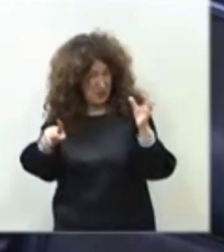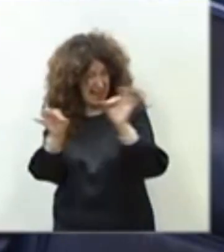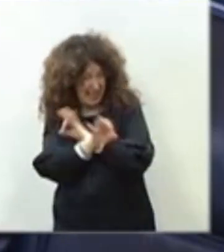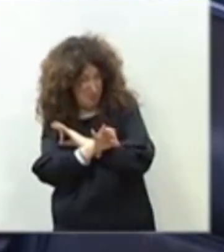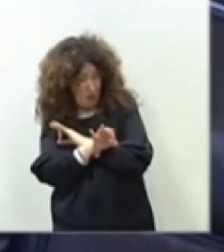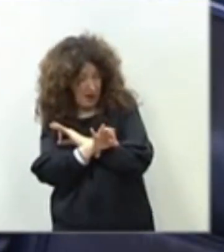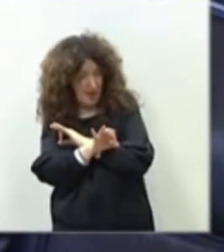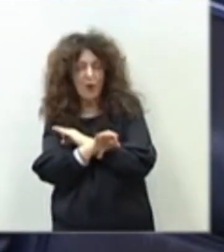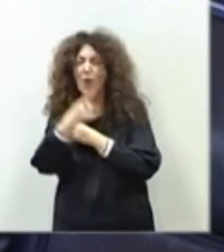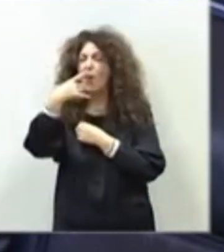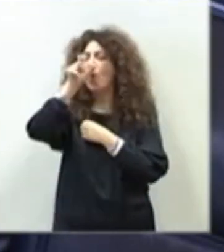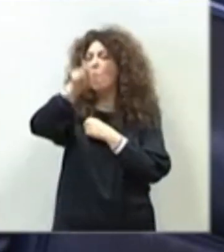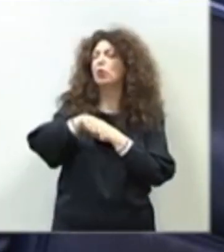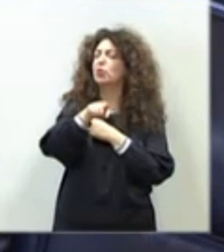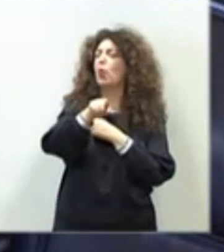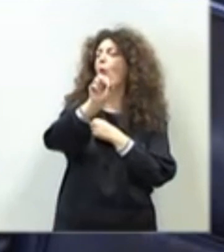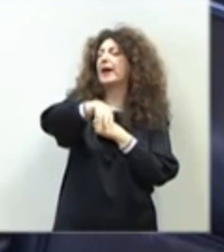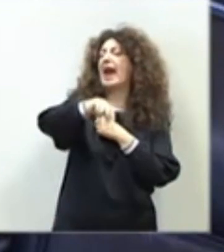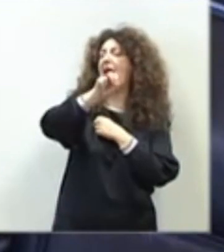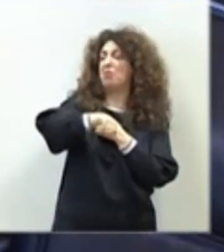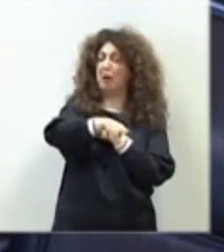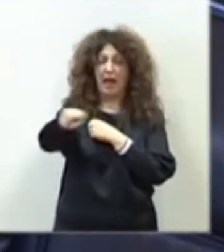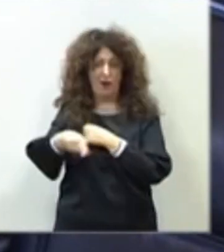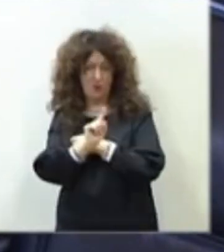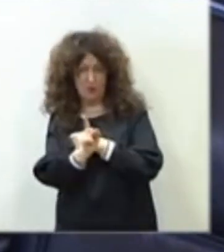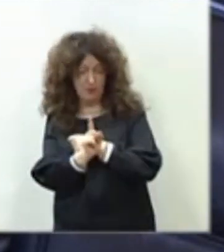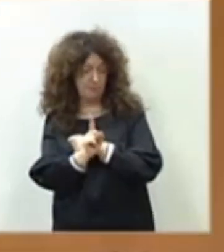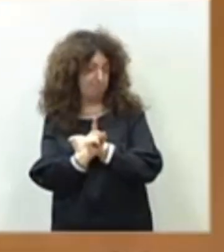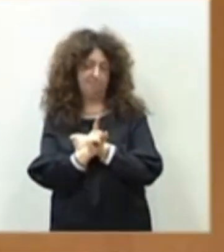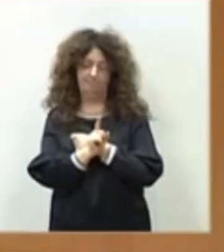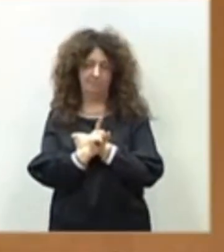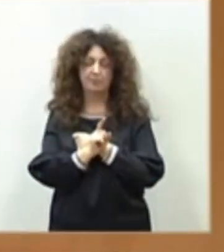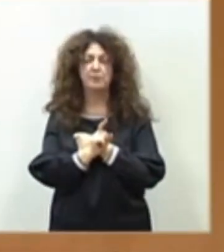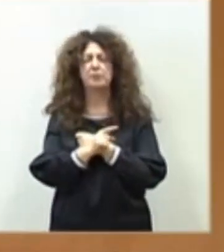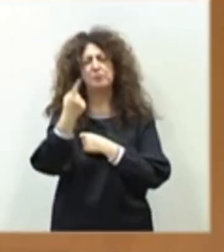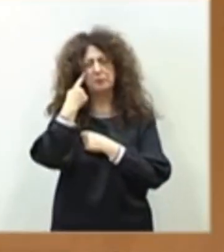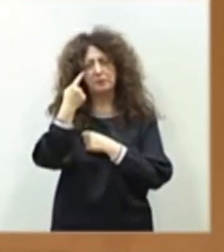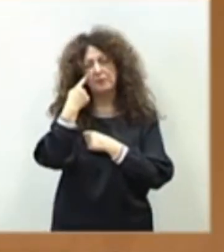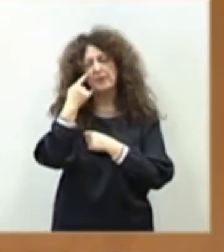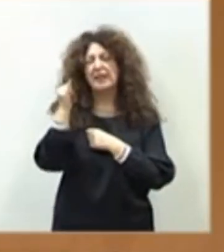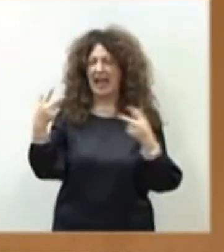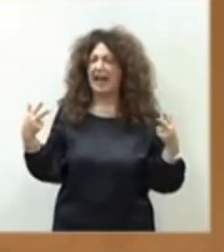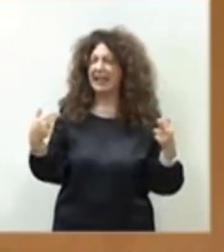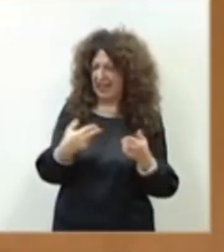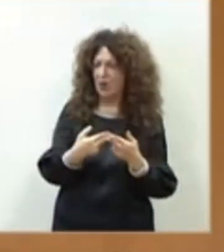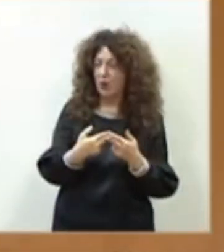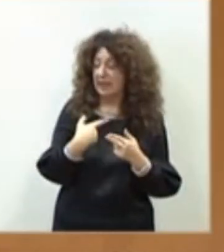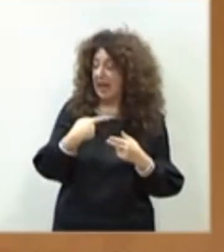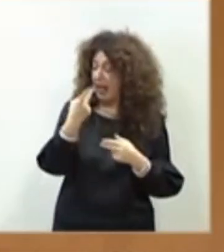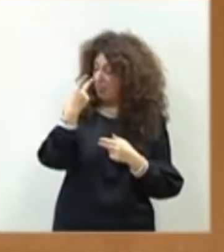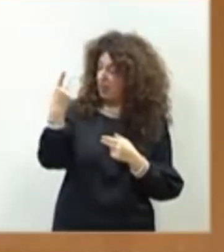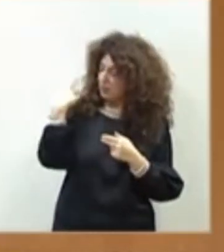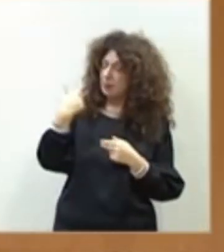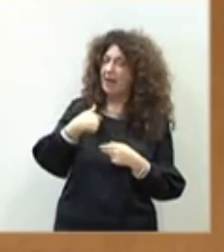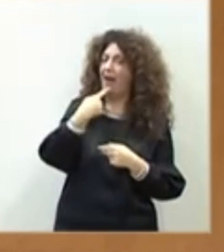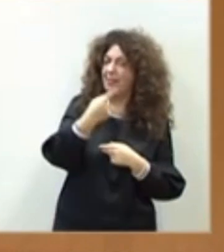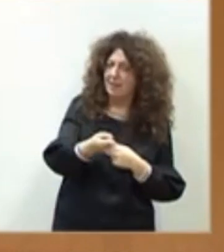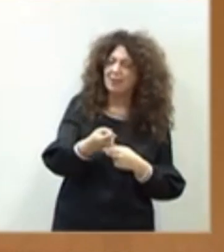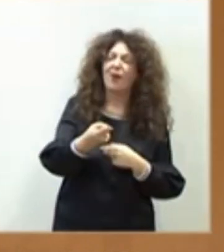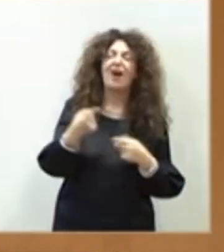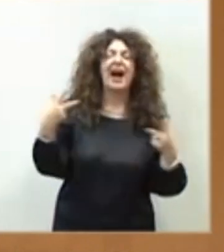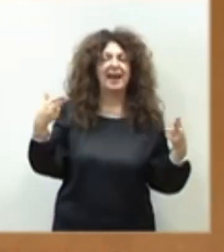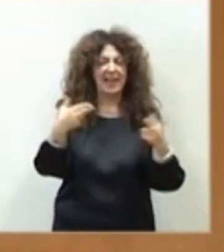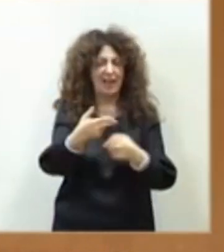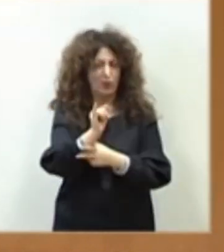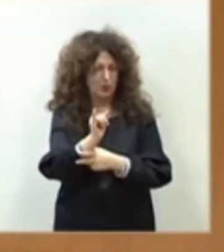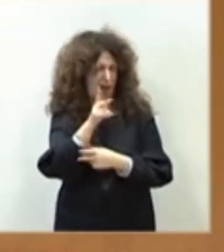¿Solo usted tiene la razón? Mire, hay que tener en cuenta que hay un recorte. Nosotros hace dos años ya dijimos que había recortes en la PAG y ahora